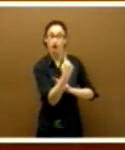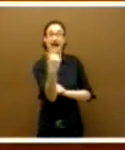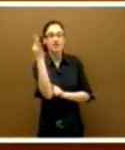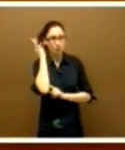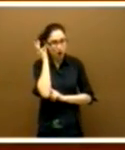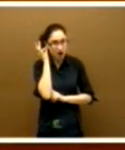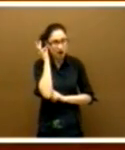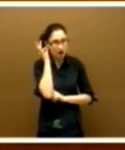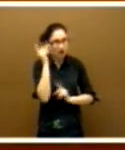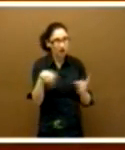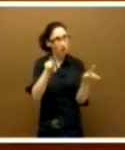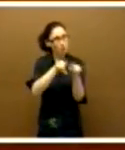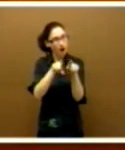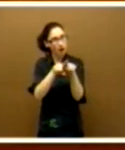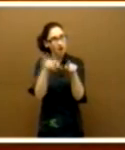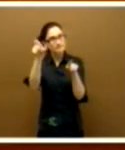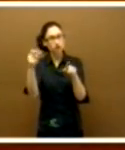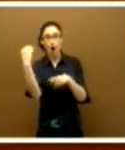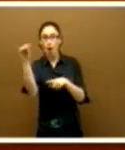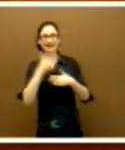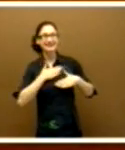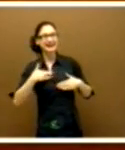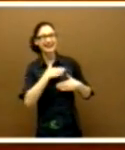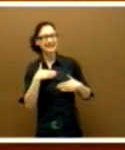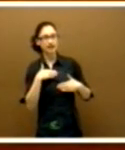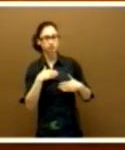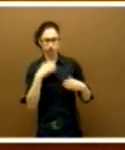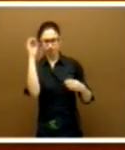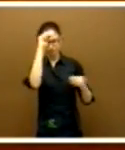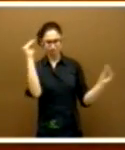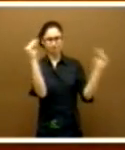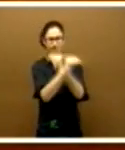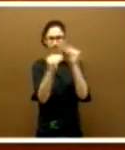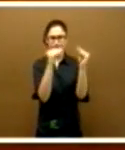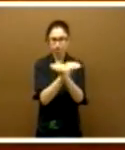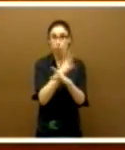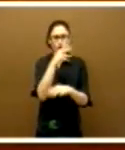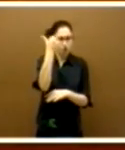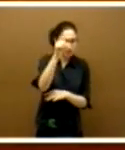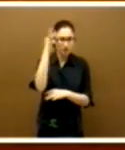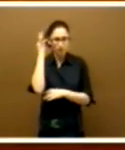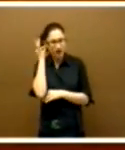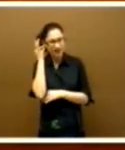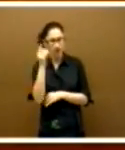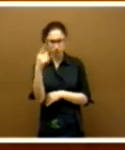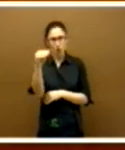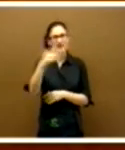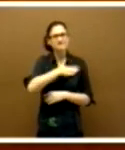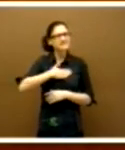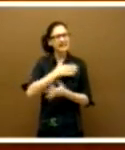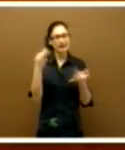las preferencias expresadas mayoritariamente por los jóvenes, por ellos y por ellas, por los hombres y por las mujeres, quienes desean